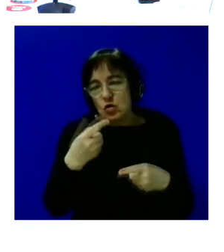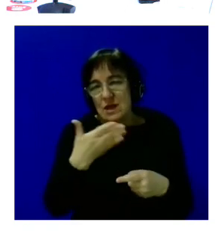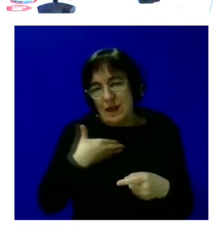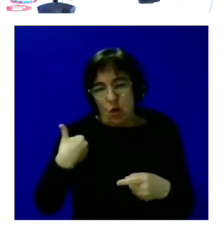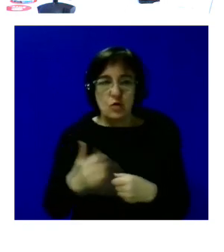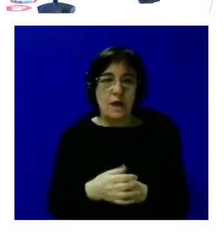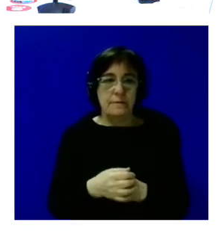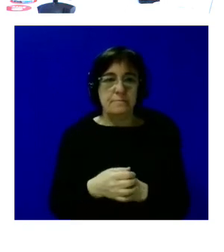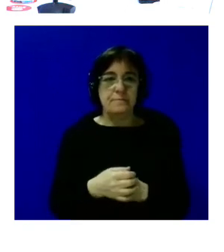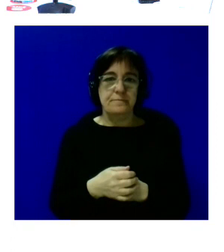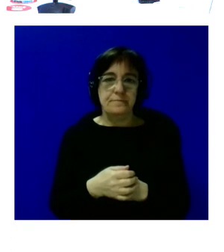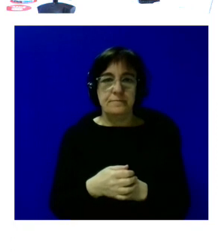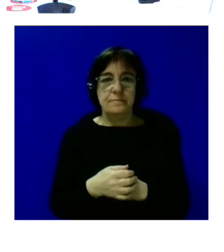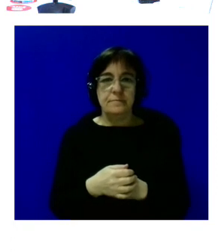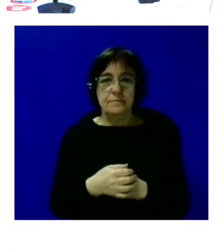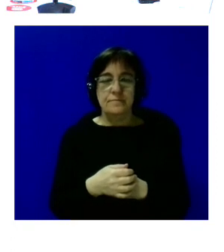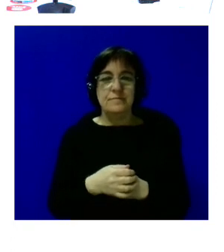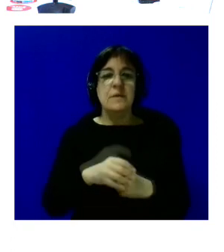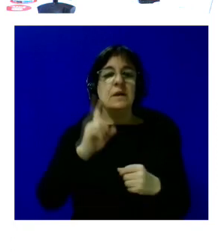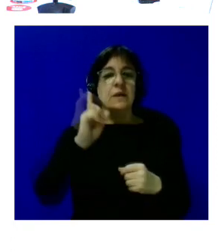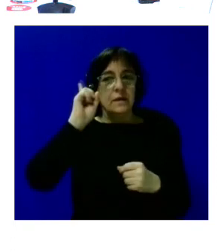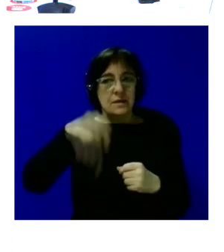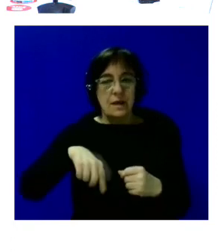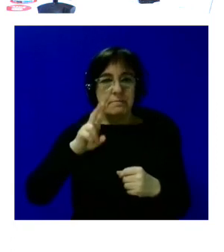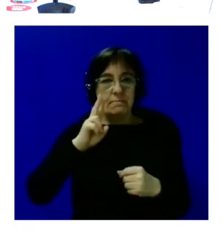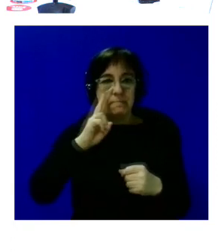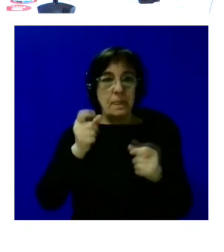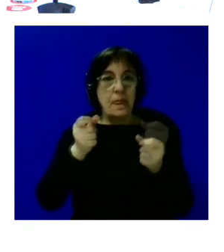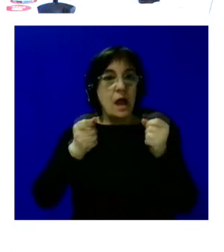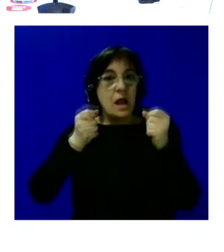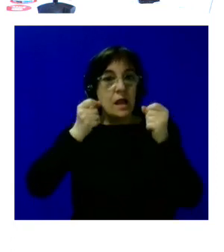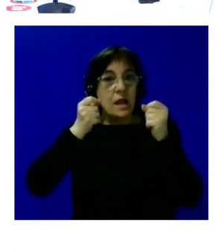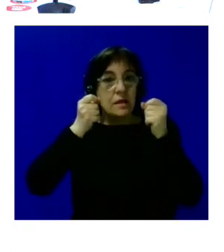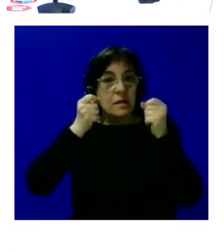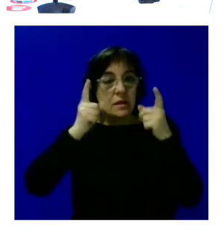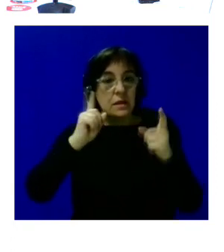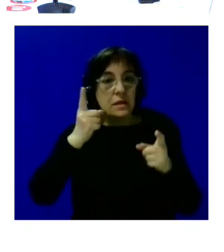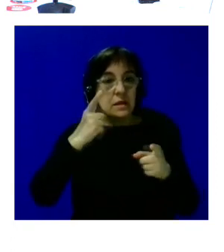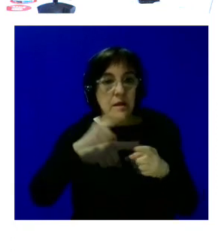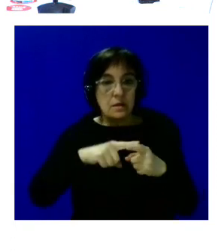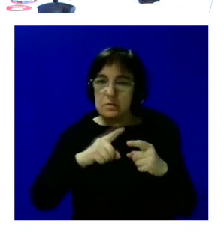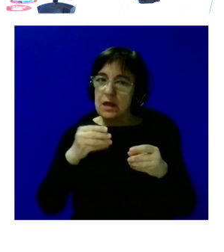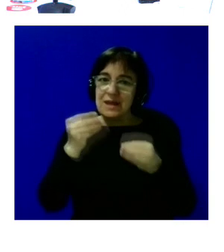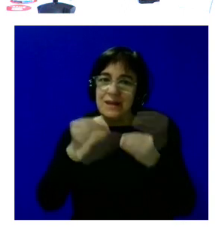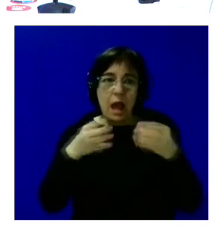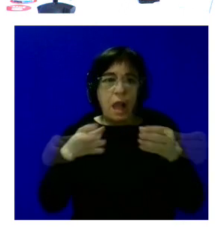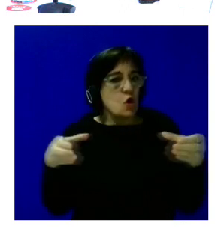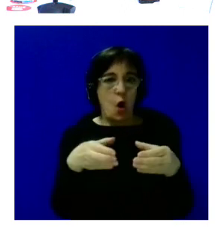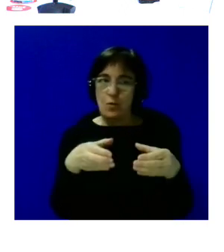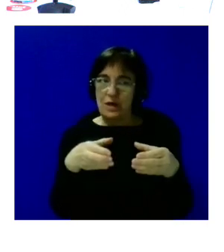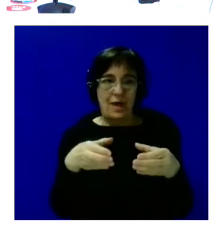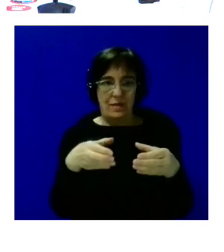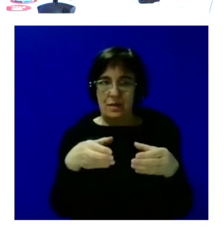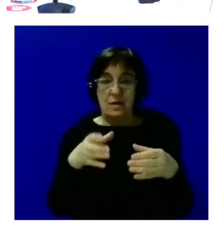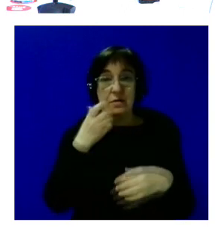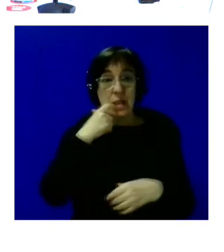por otra parte sí que veíamos que en esta fase de descubrimiento es muy importante que se haga en comunidad entonces cuando